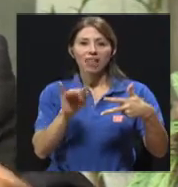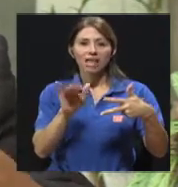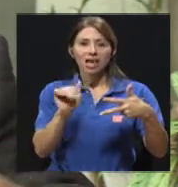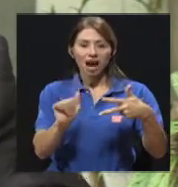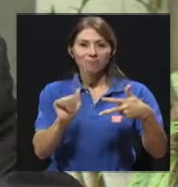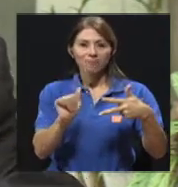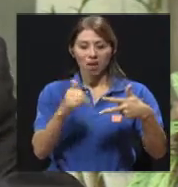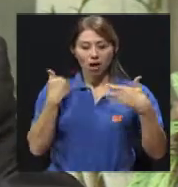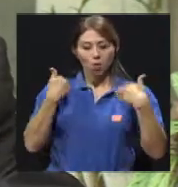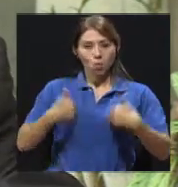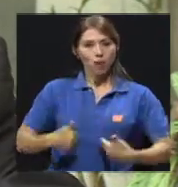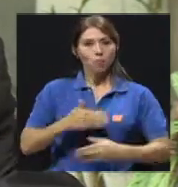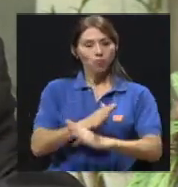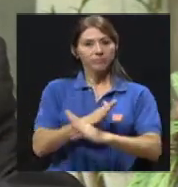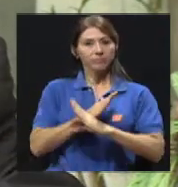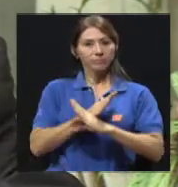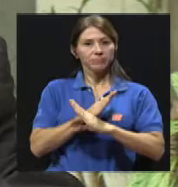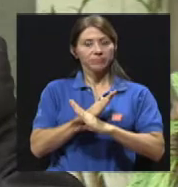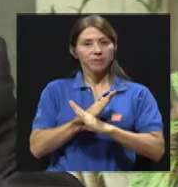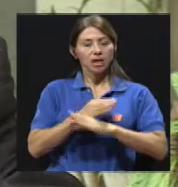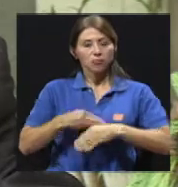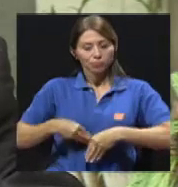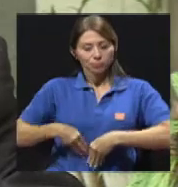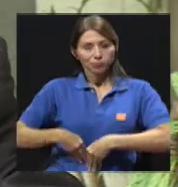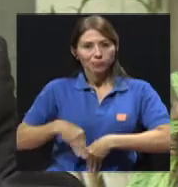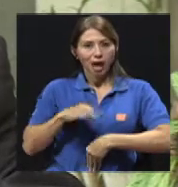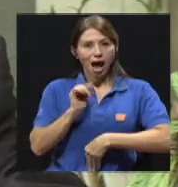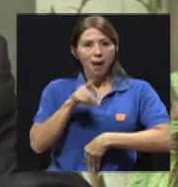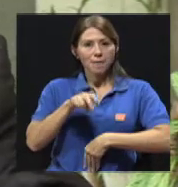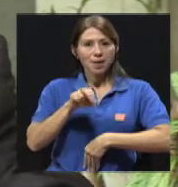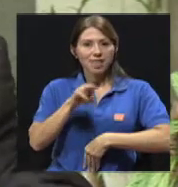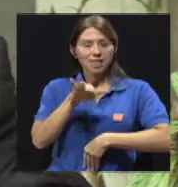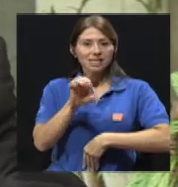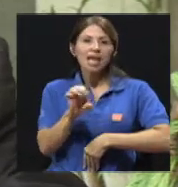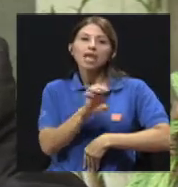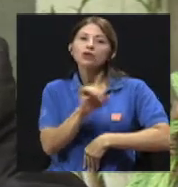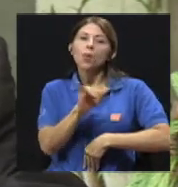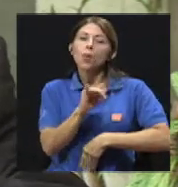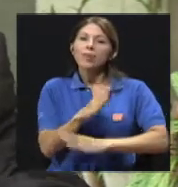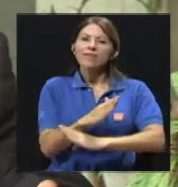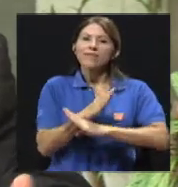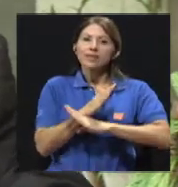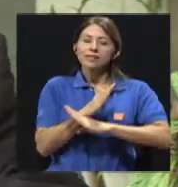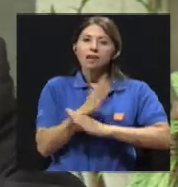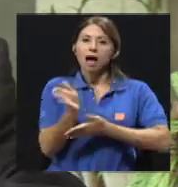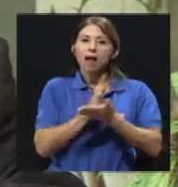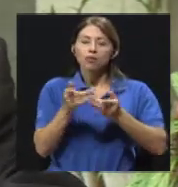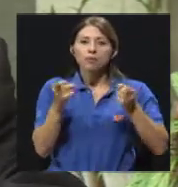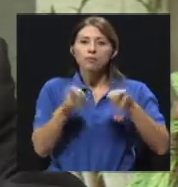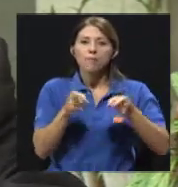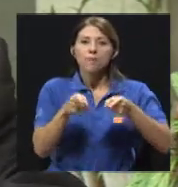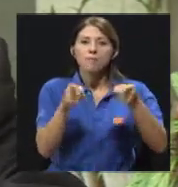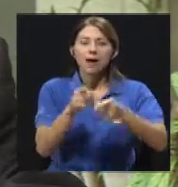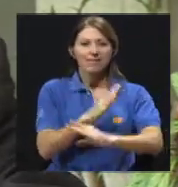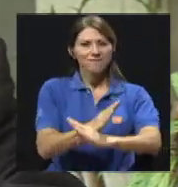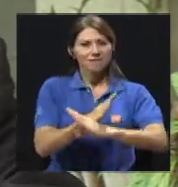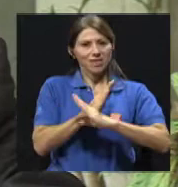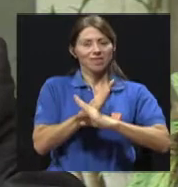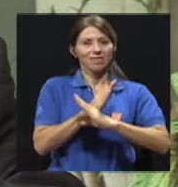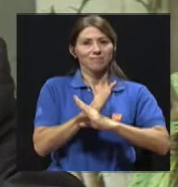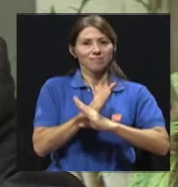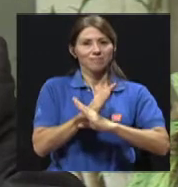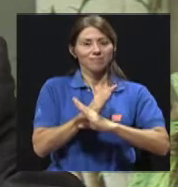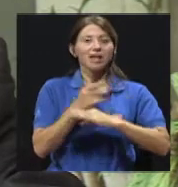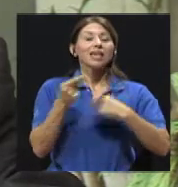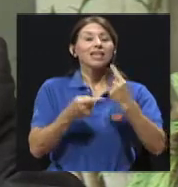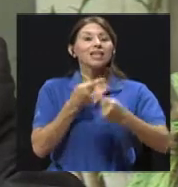La apendicitis está condicionada como un órgano de defensa, entonces reacciona ante ciertos estímulos que generalmente es la oclusión